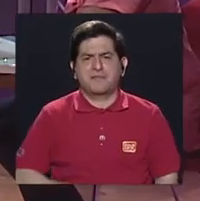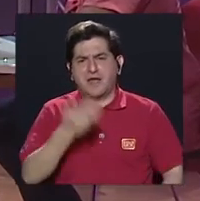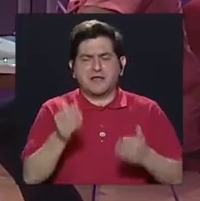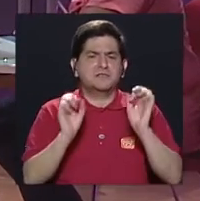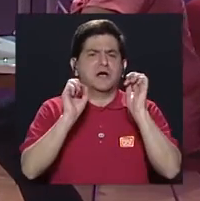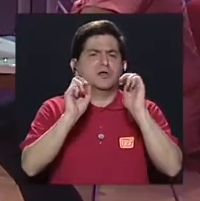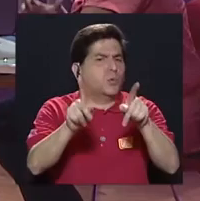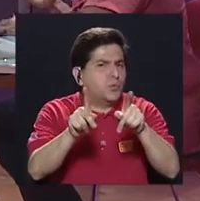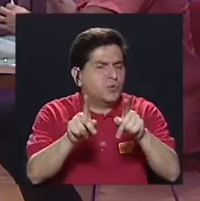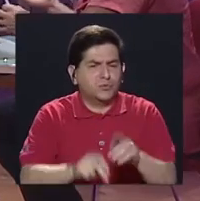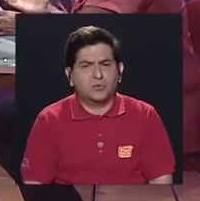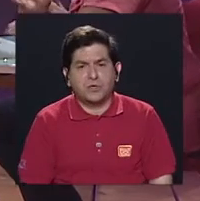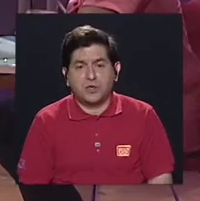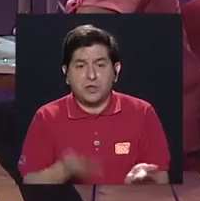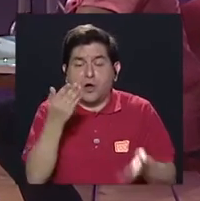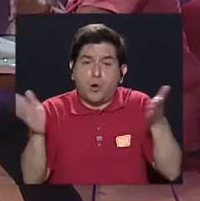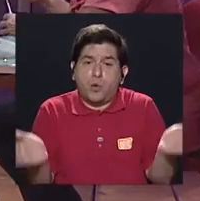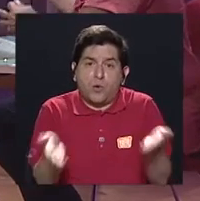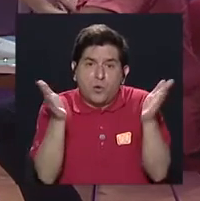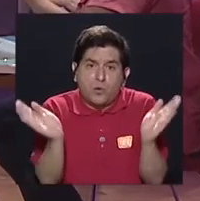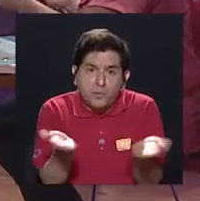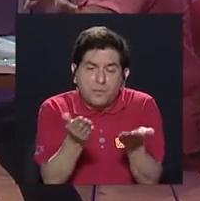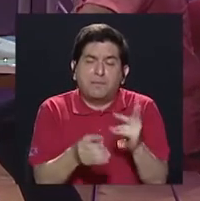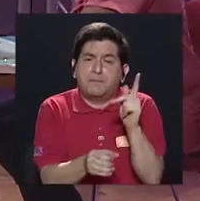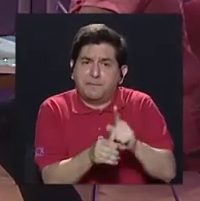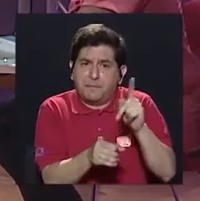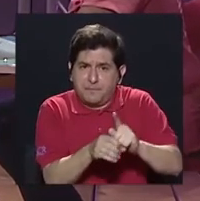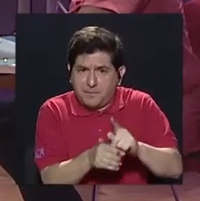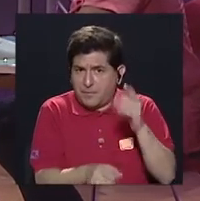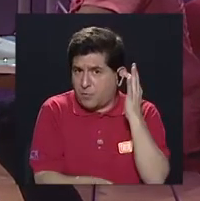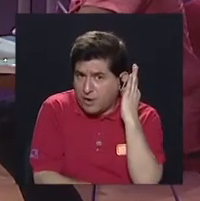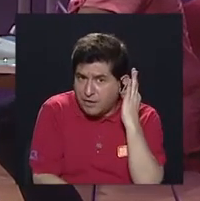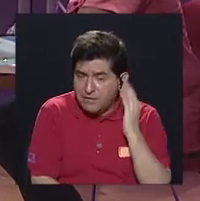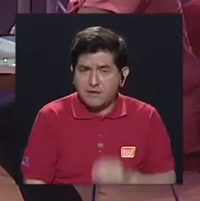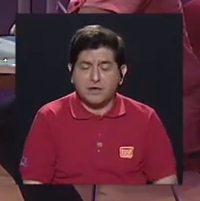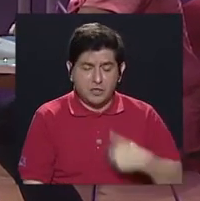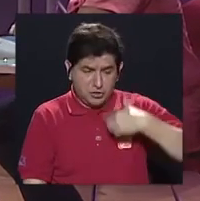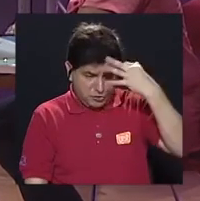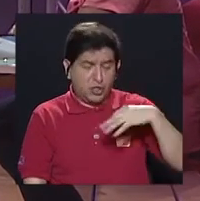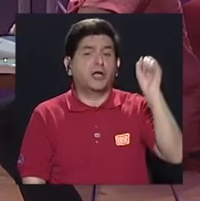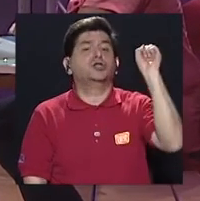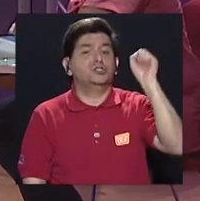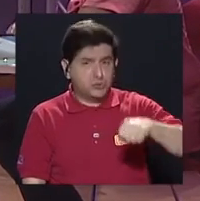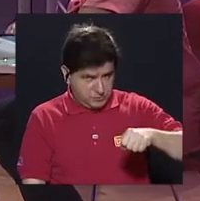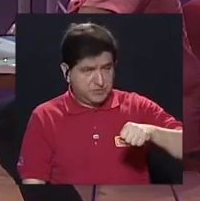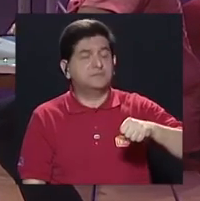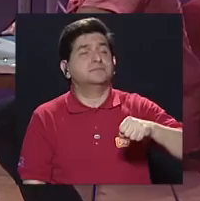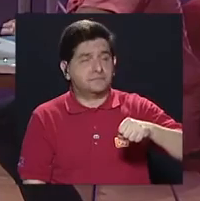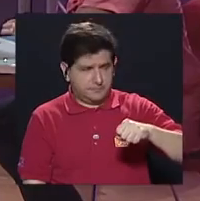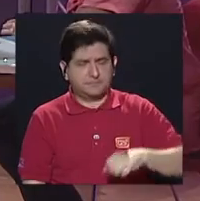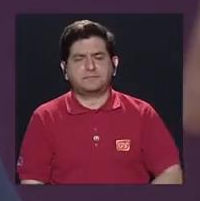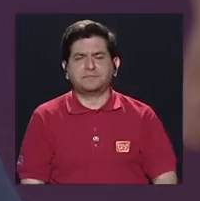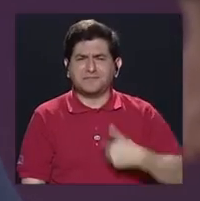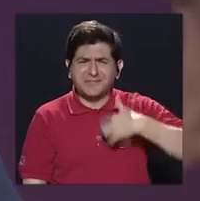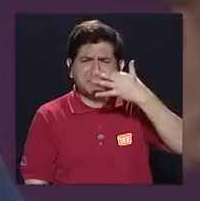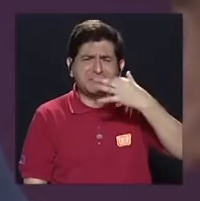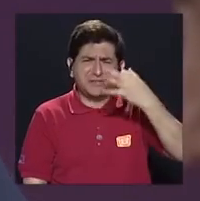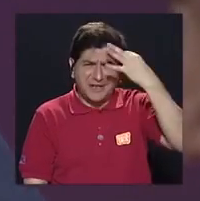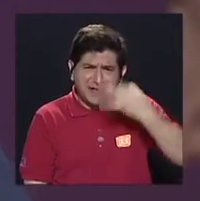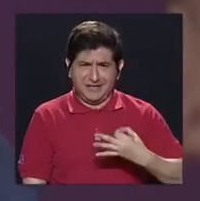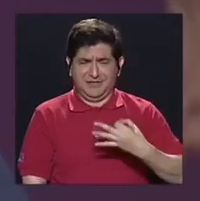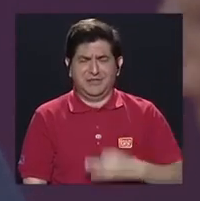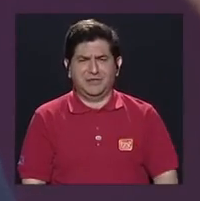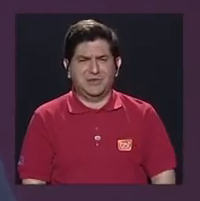más oportunidades, más motivación para animarse a participar? ¿Qué piensan? Yo pienso que sí. Yo pienso que sí. Yo creo que